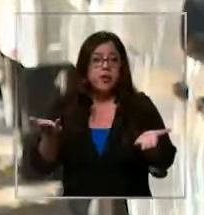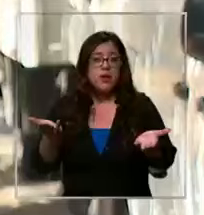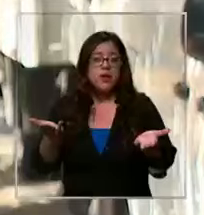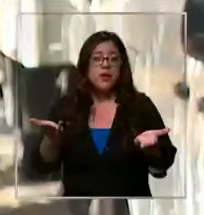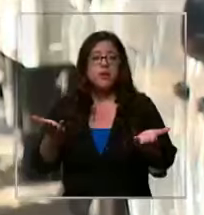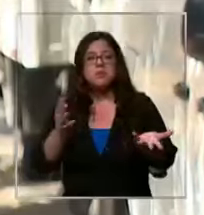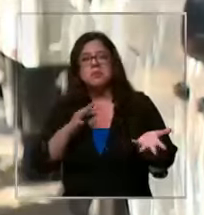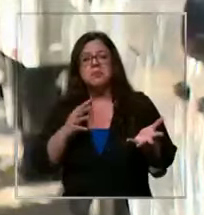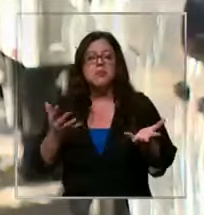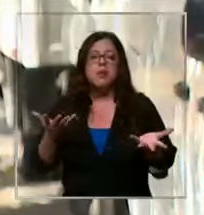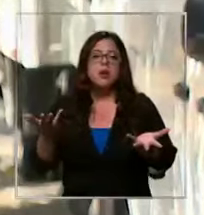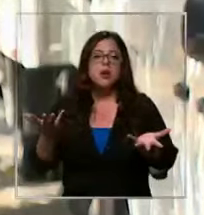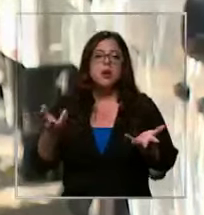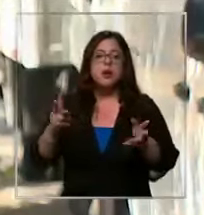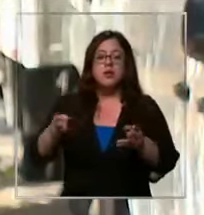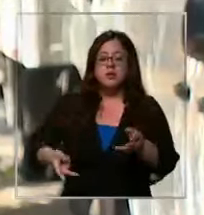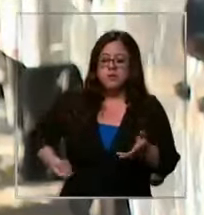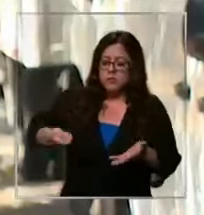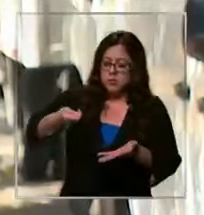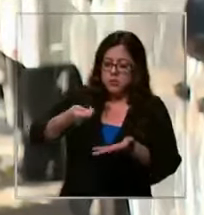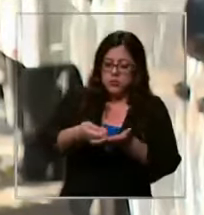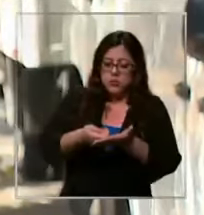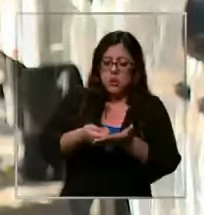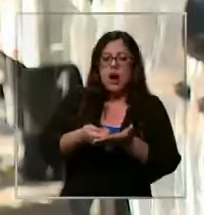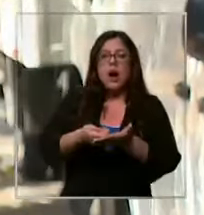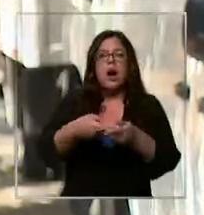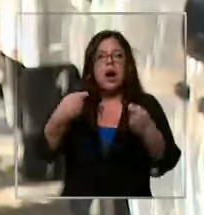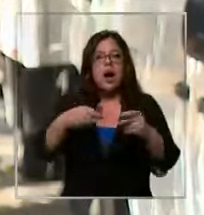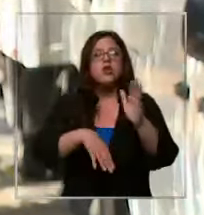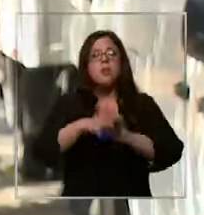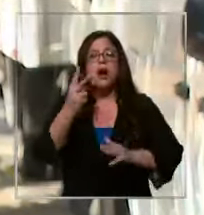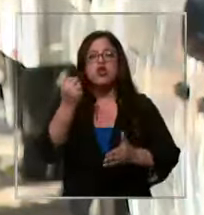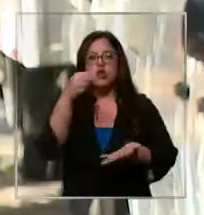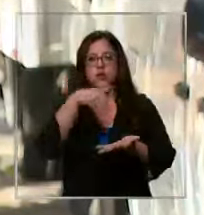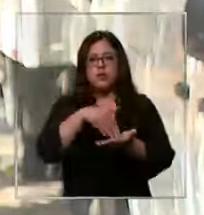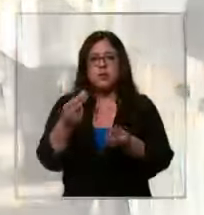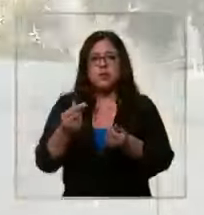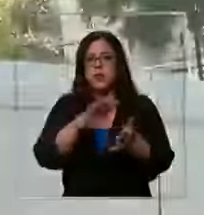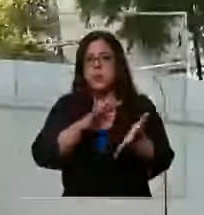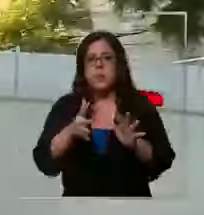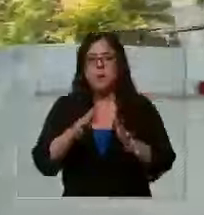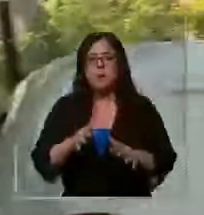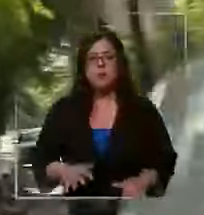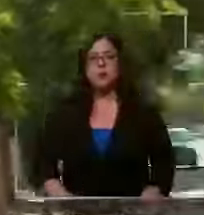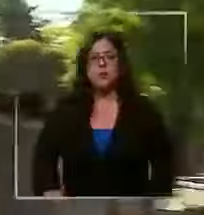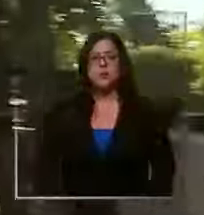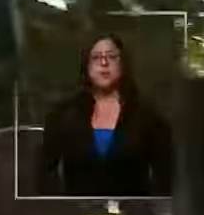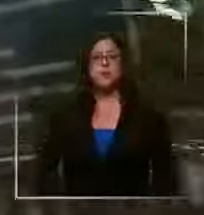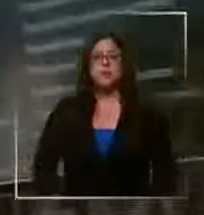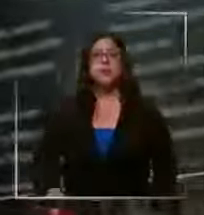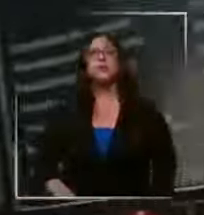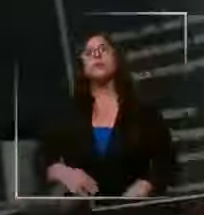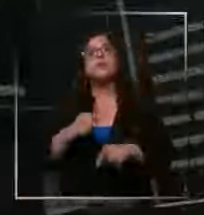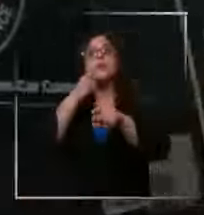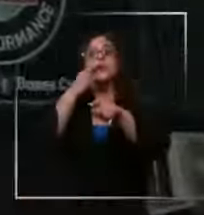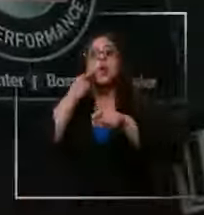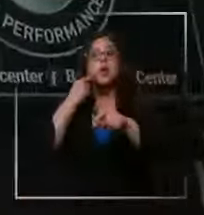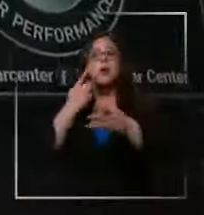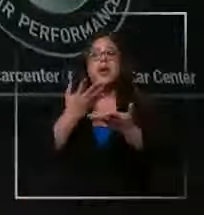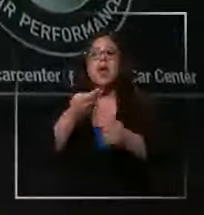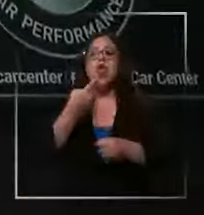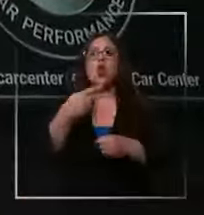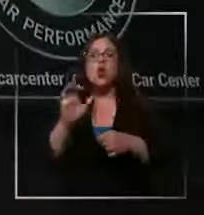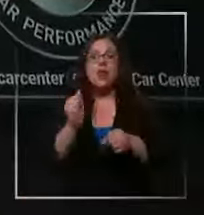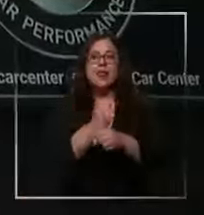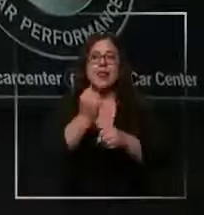el bolsillo se ve incrementado alrededor de 12 mil pesos APP. Javier es dueño de este taller, pero además